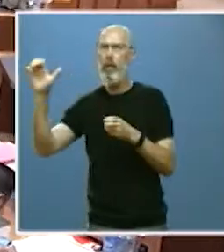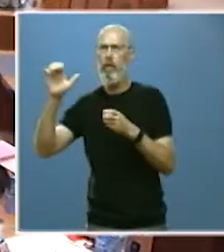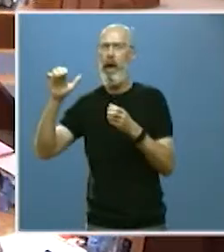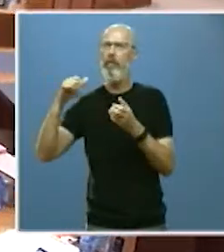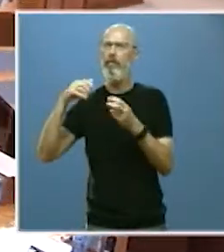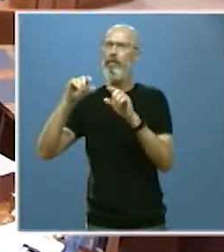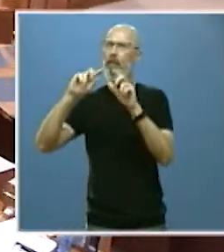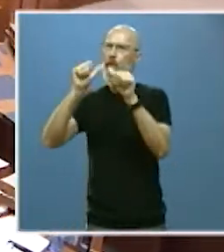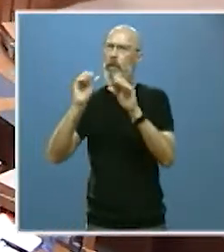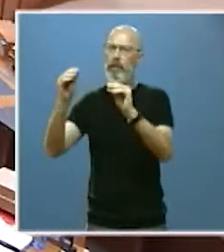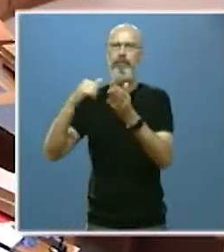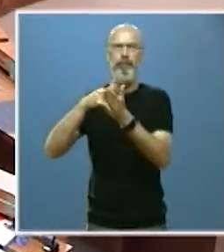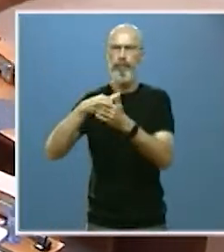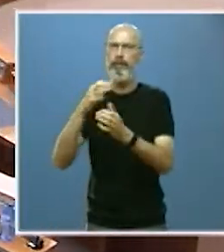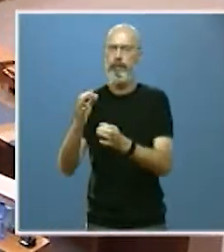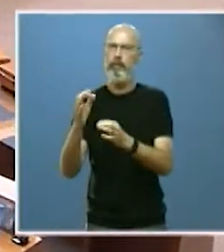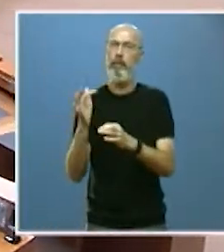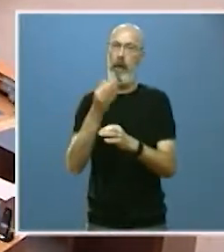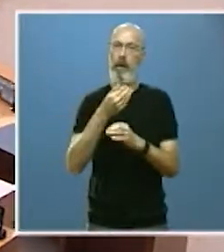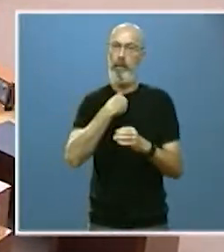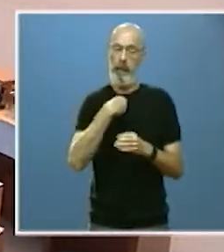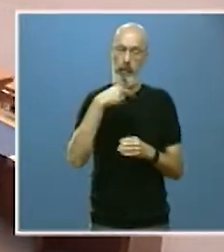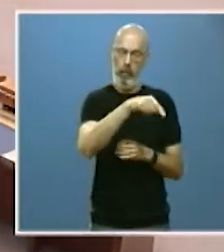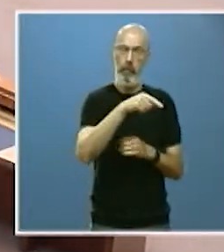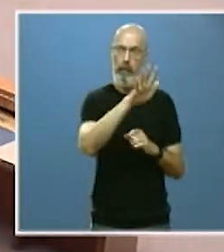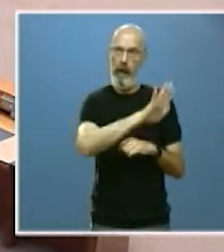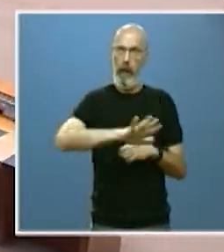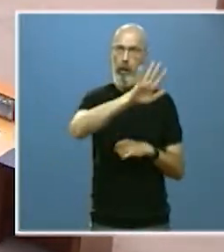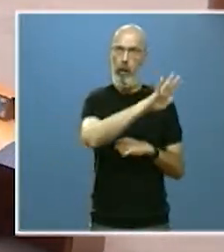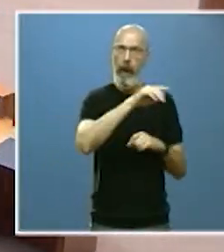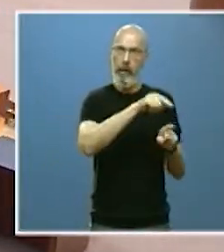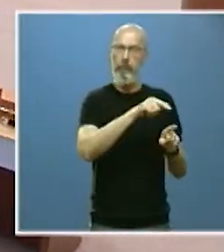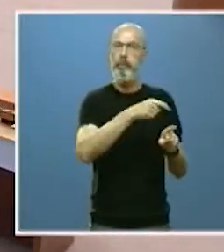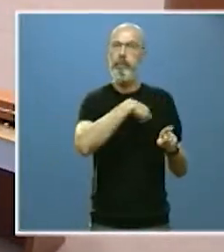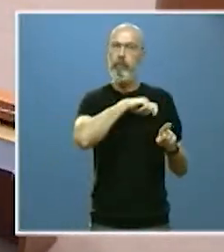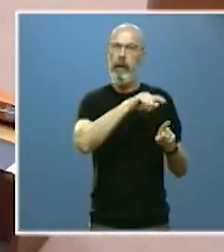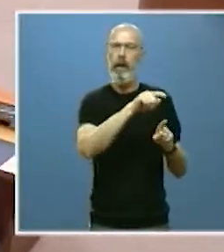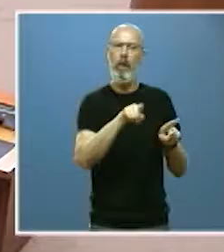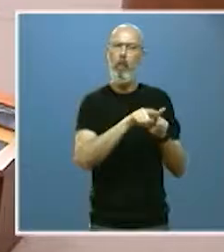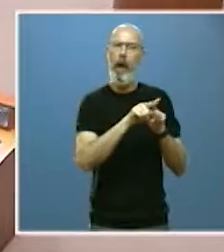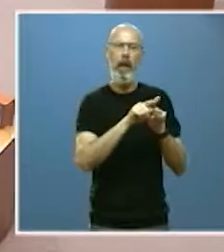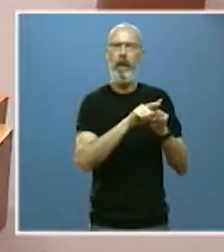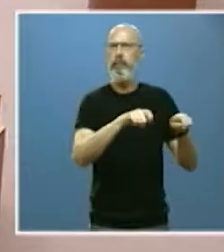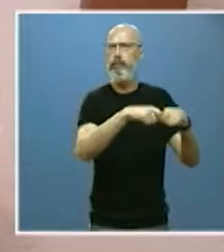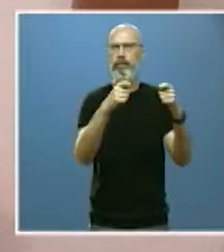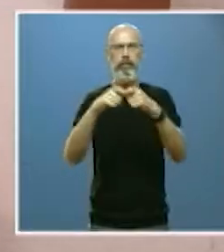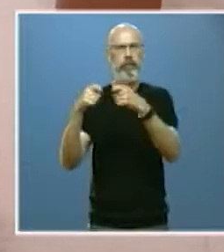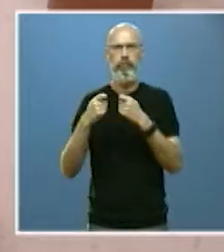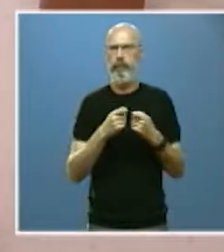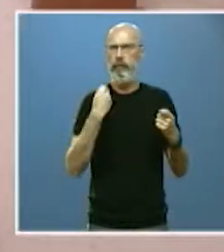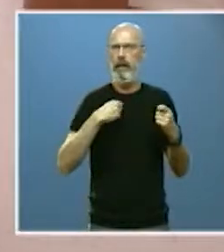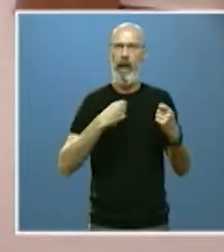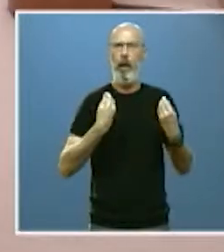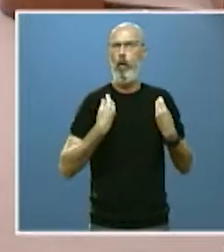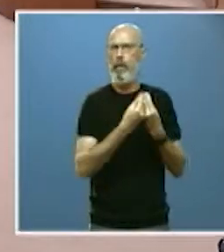venimos sufriendo un fuerte desafío de ruptura de la convivencia sin precedentes en este